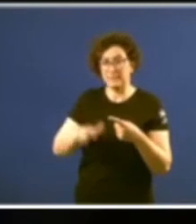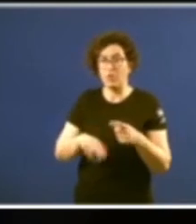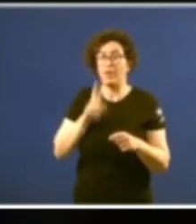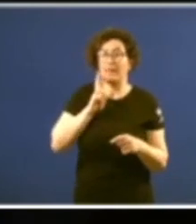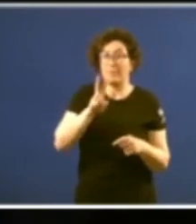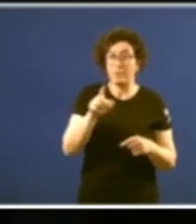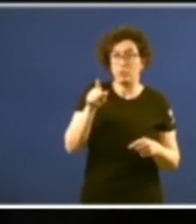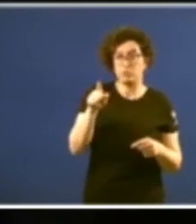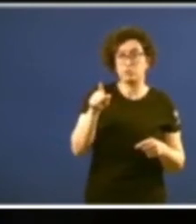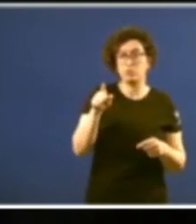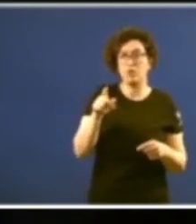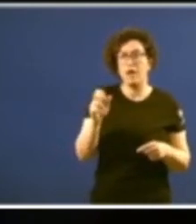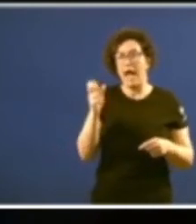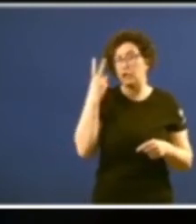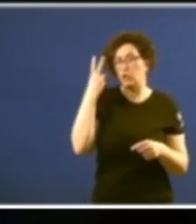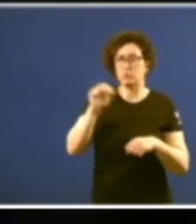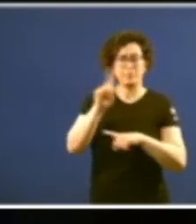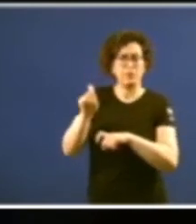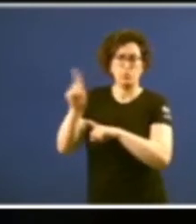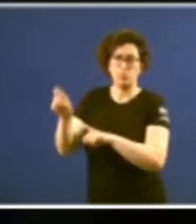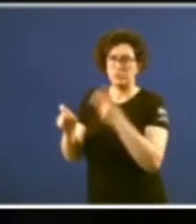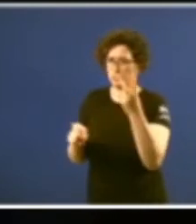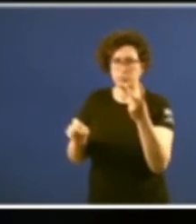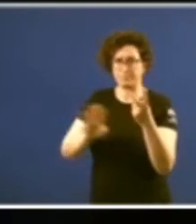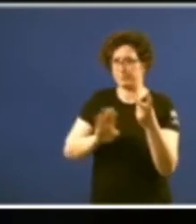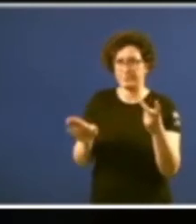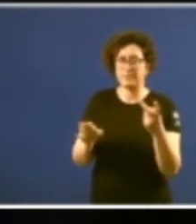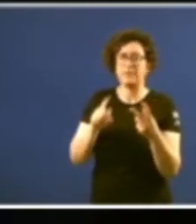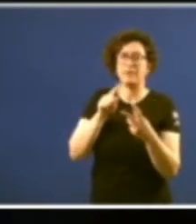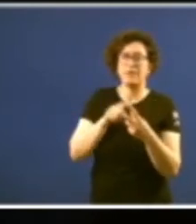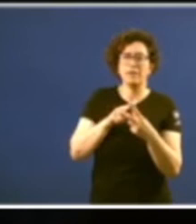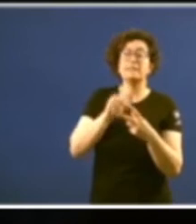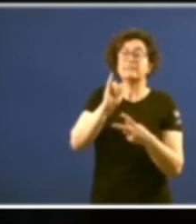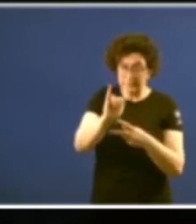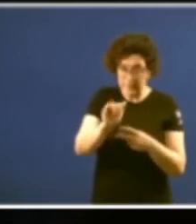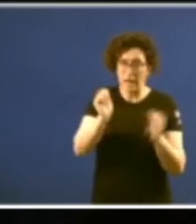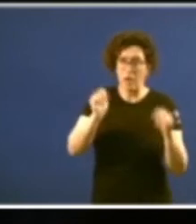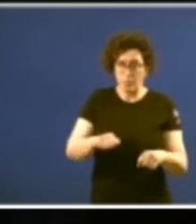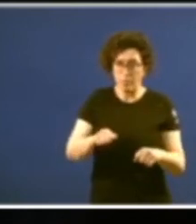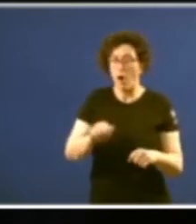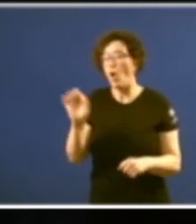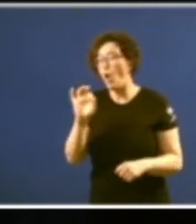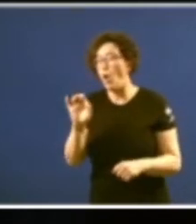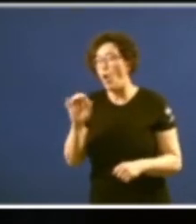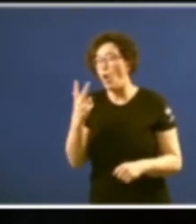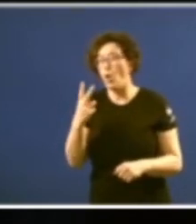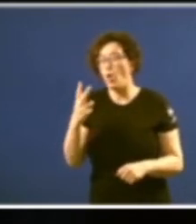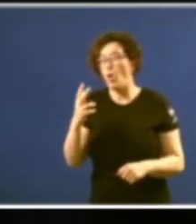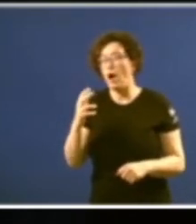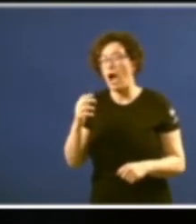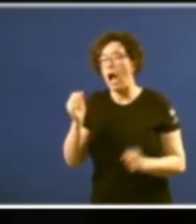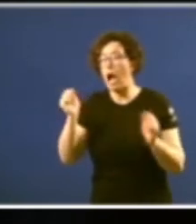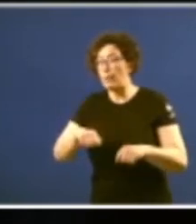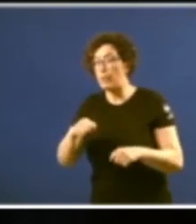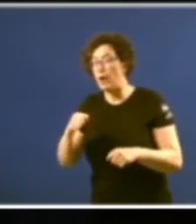só hai dúas preguntas unha é se aproba o proxecto sí e outra se aproba o proxecto non